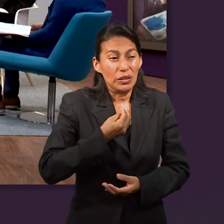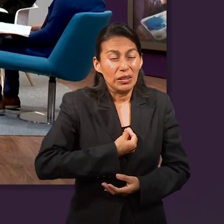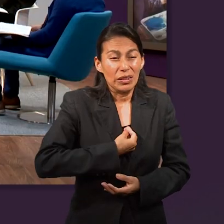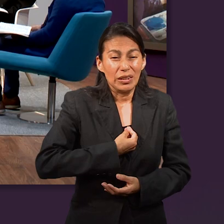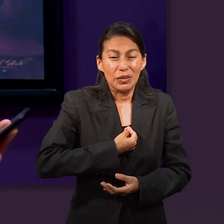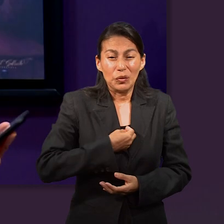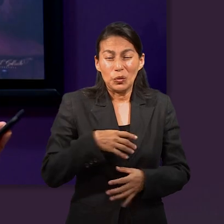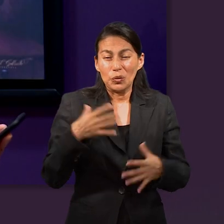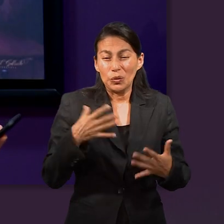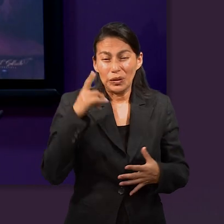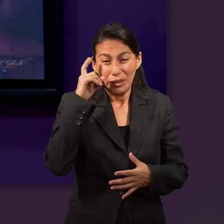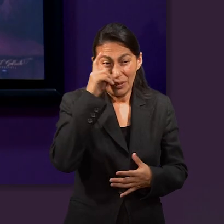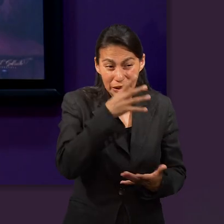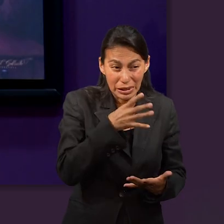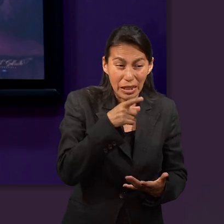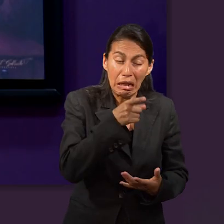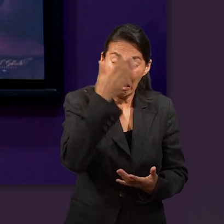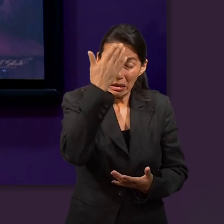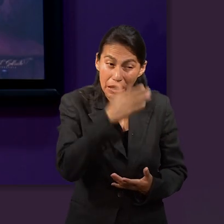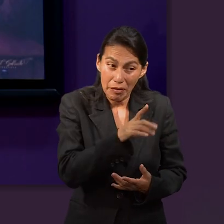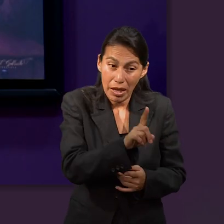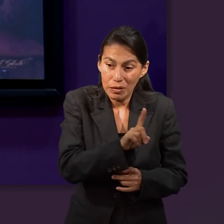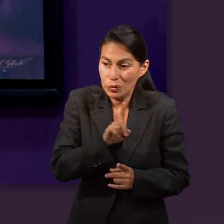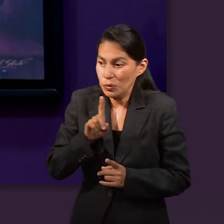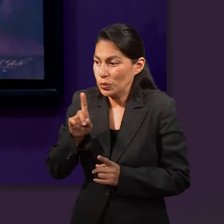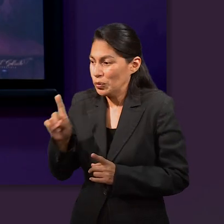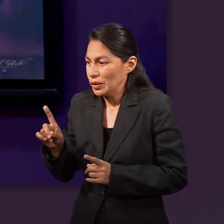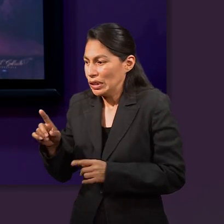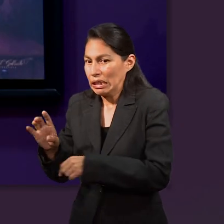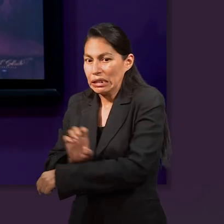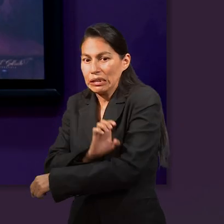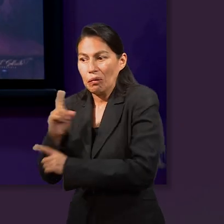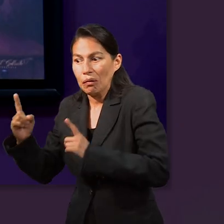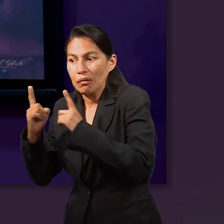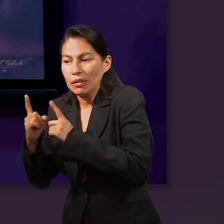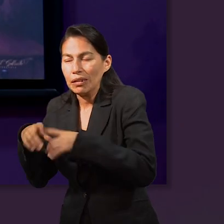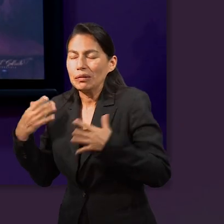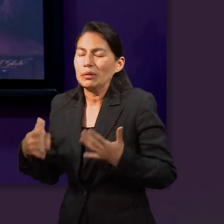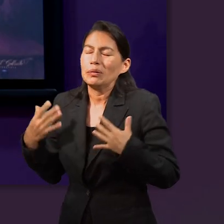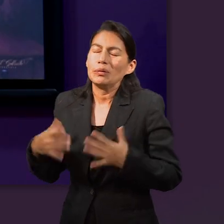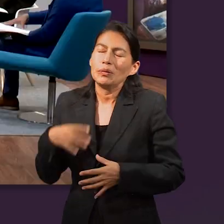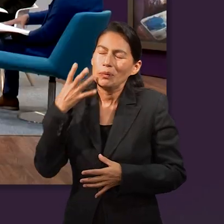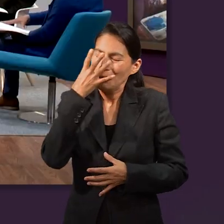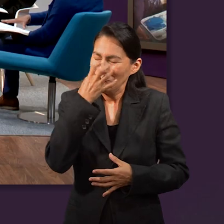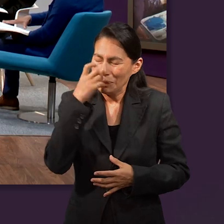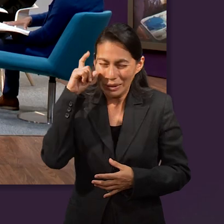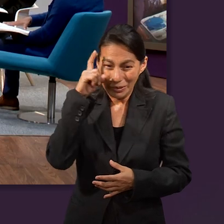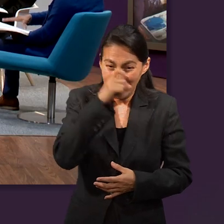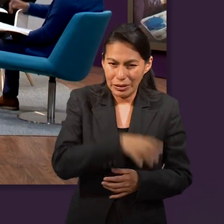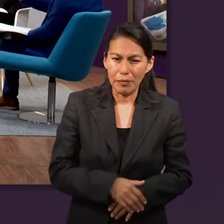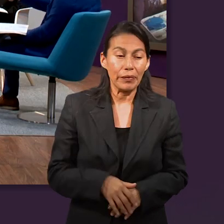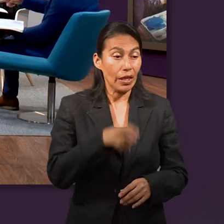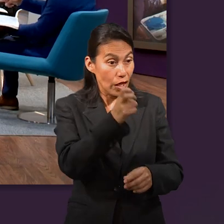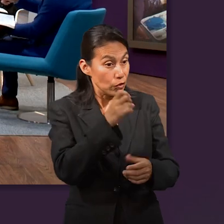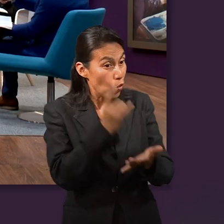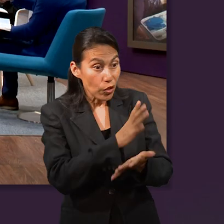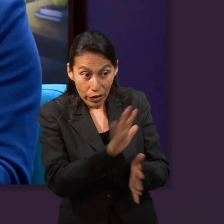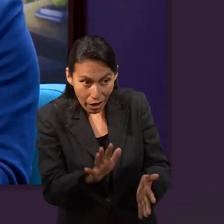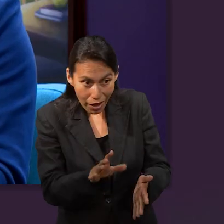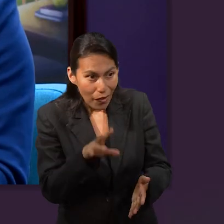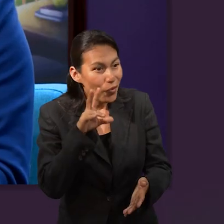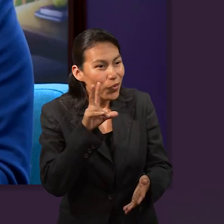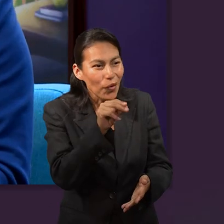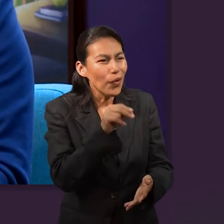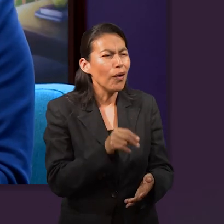ahí donde estaba la presión y luego saber que al irse se iba a encontrar con su hermano. Y no solo eso. Y allí interviene Dios. Y no solo